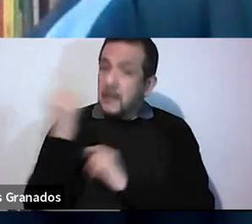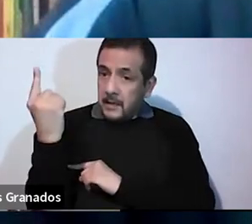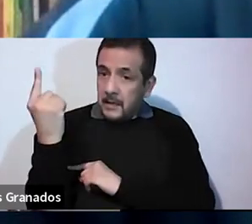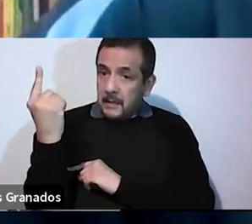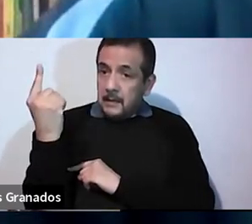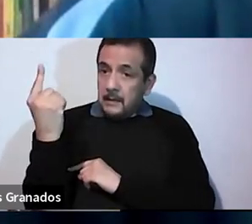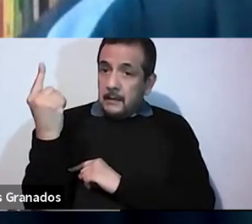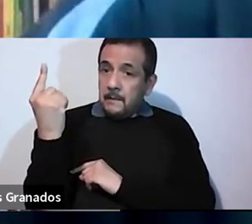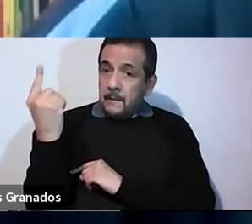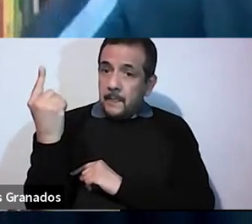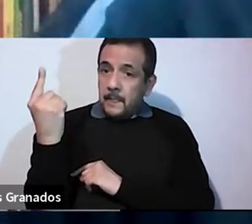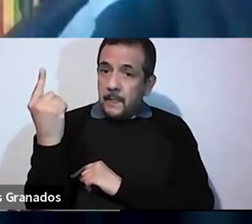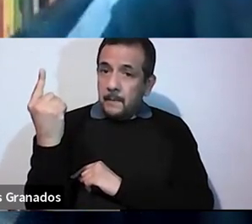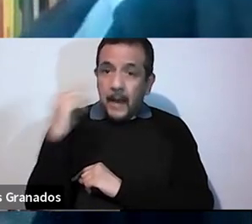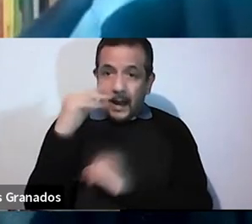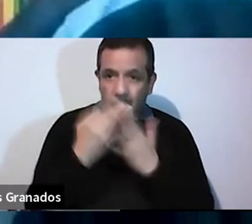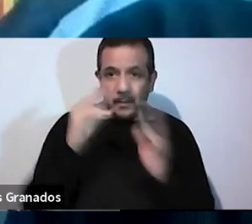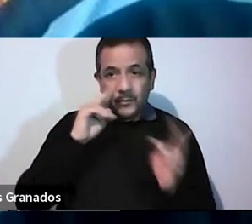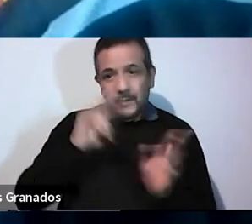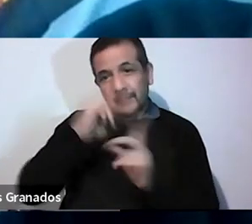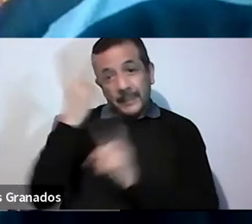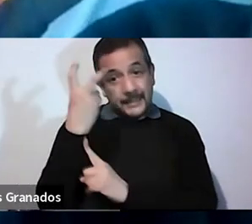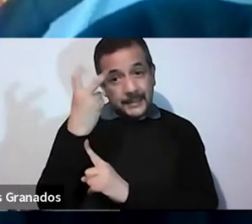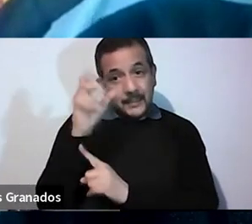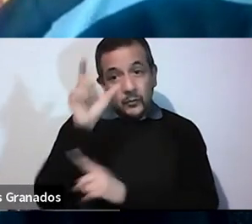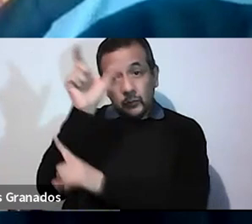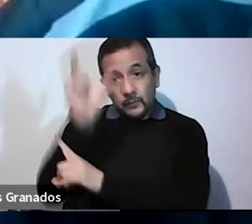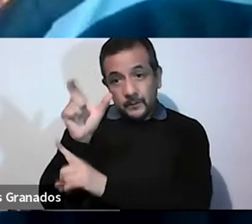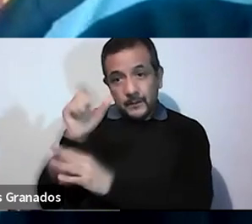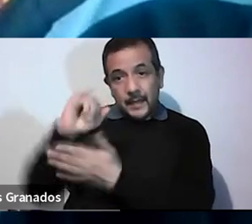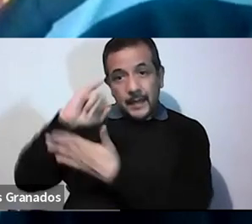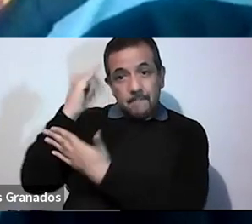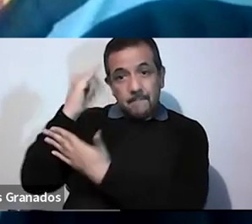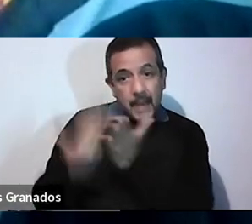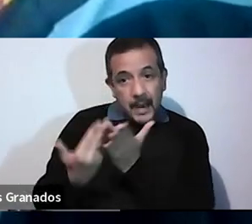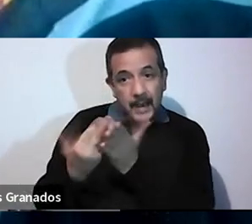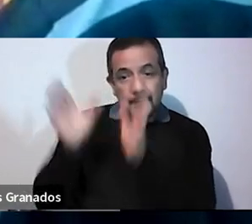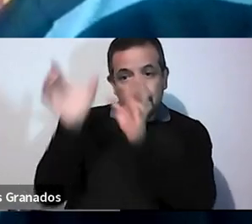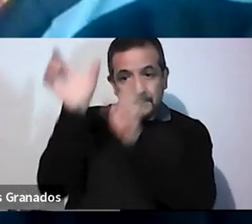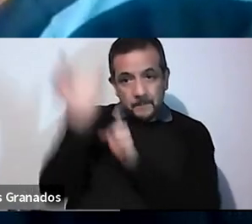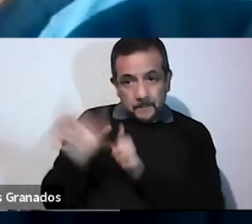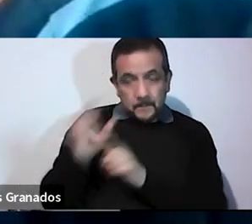Y ahora les invito a mirar esta imagen, la segunda imagen,